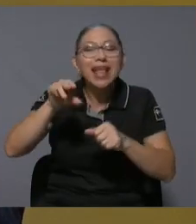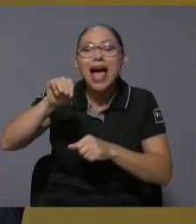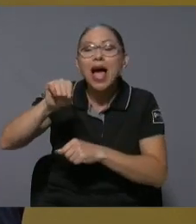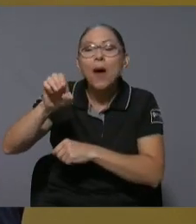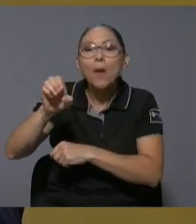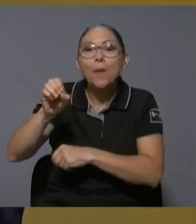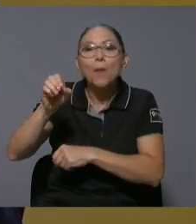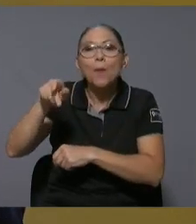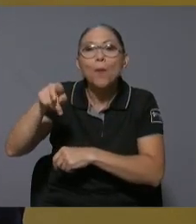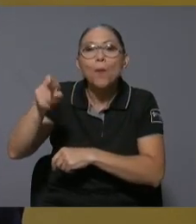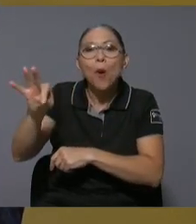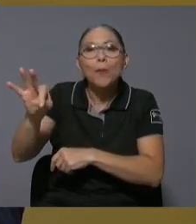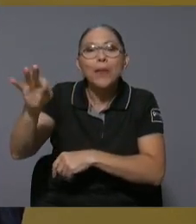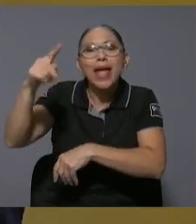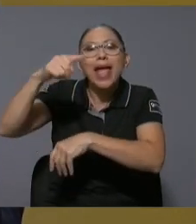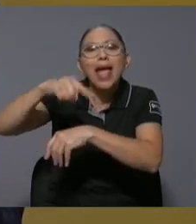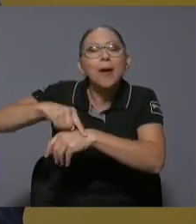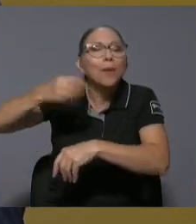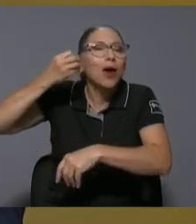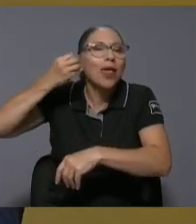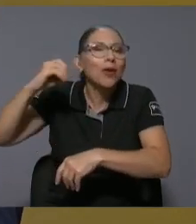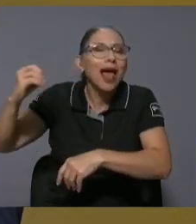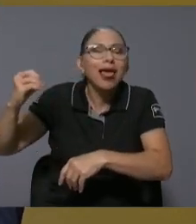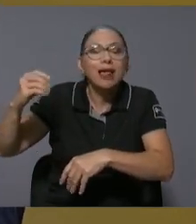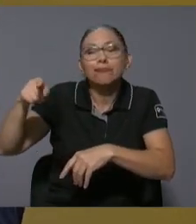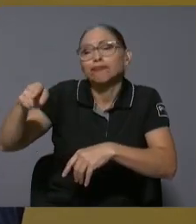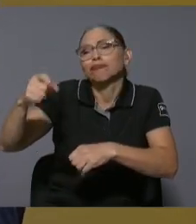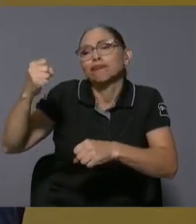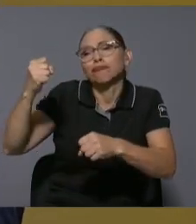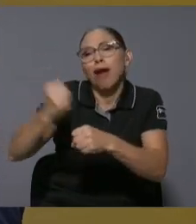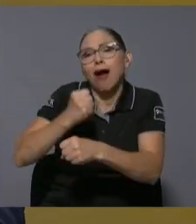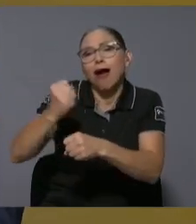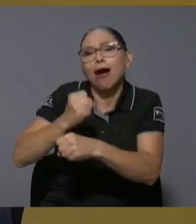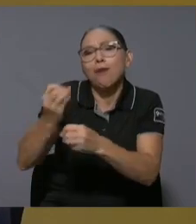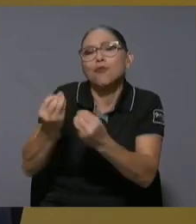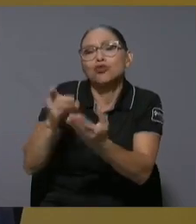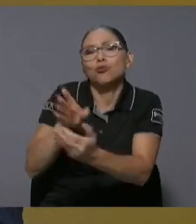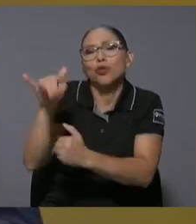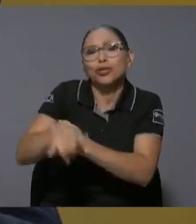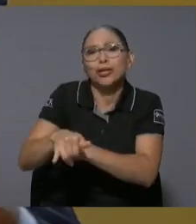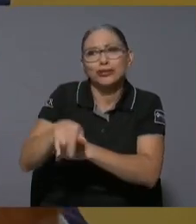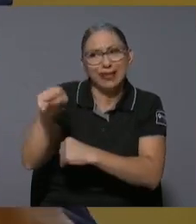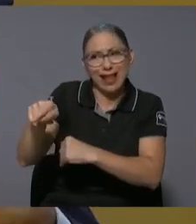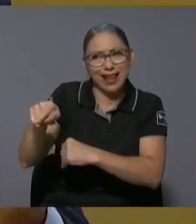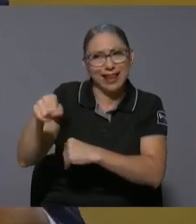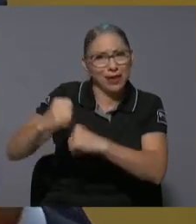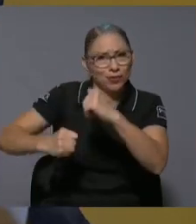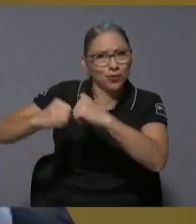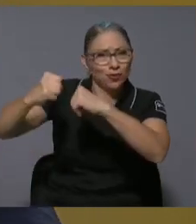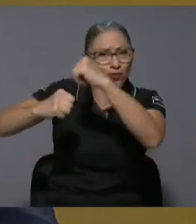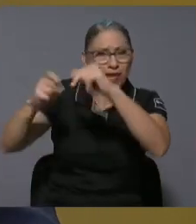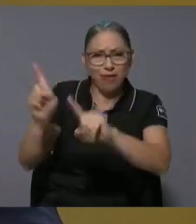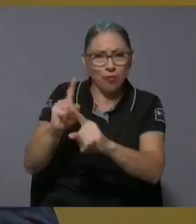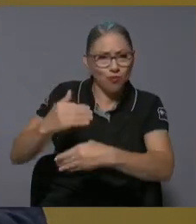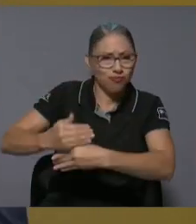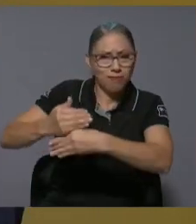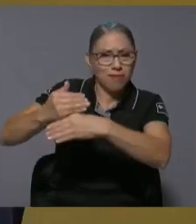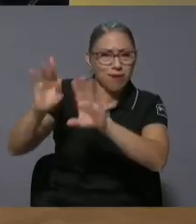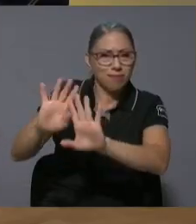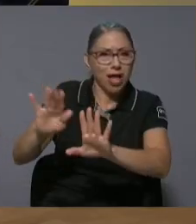que el MOP podía hacer muchos proyectos que también es un mito que el MOP los construía los contrataba pero tenía la capacidad técnica para